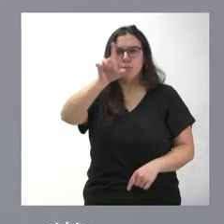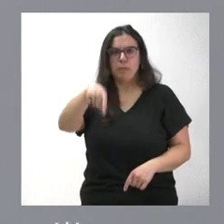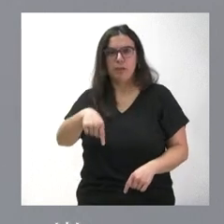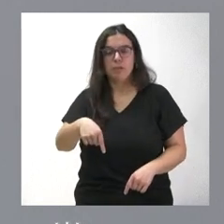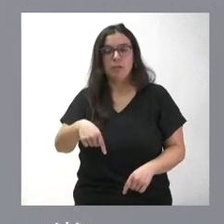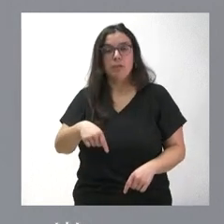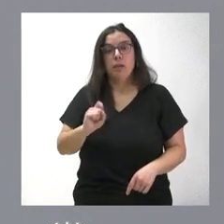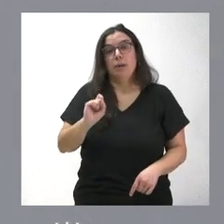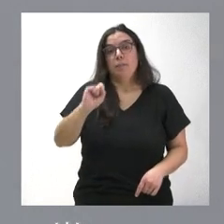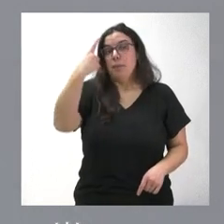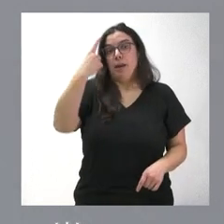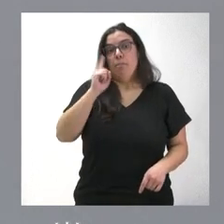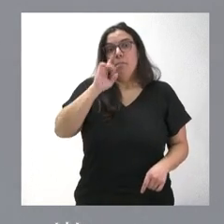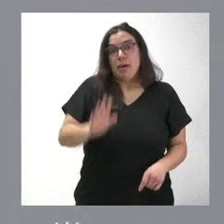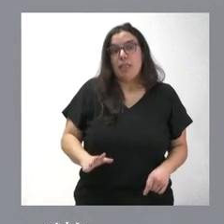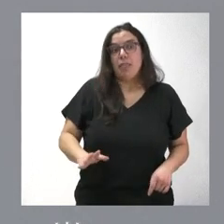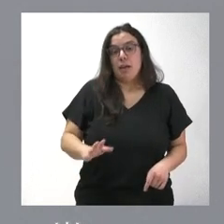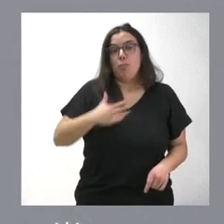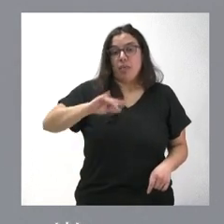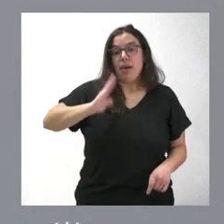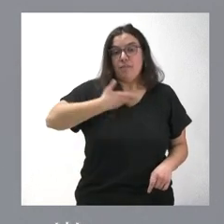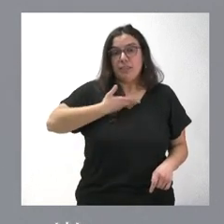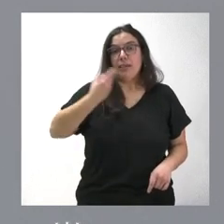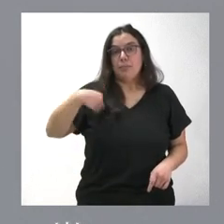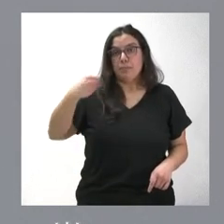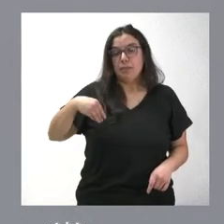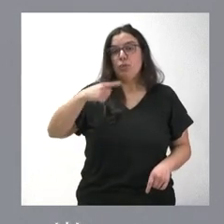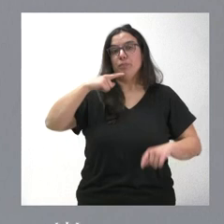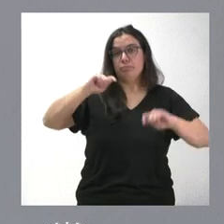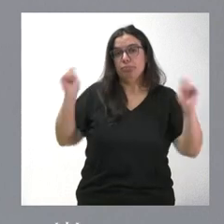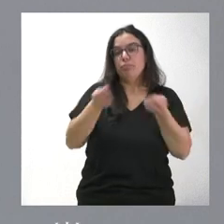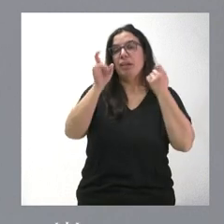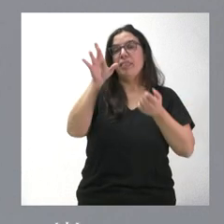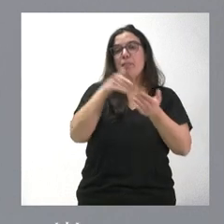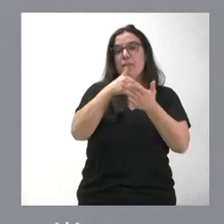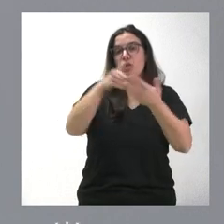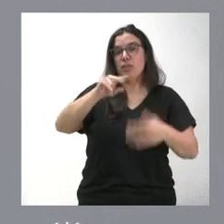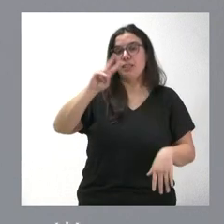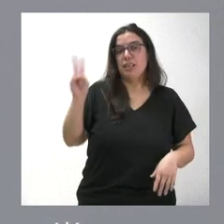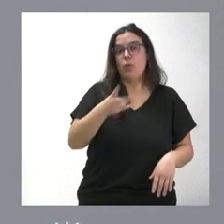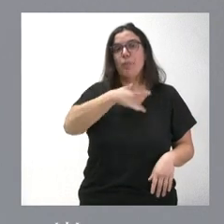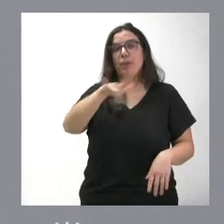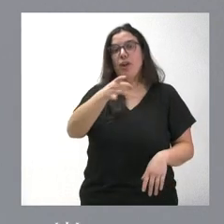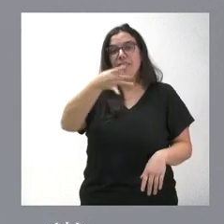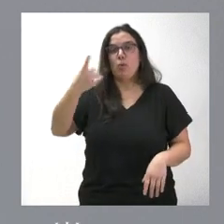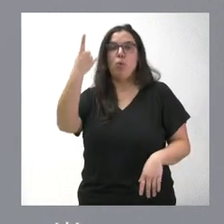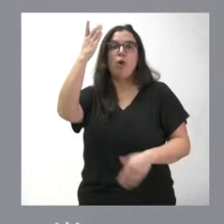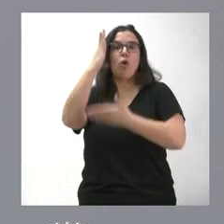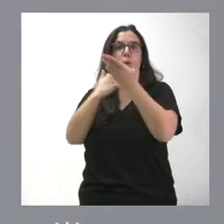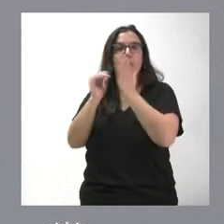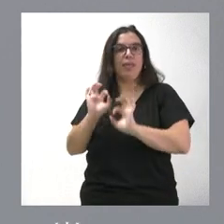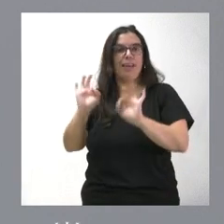primera que parece ser que puede ser un perjuicio para Castilla y León es el anuncio de 15.000 millones de euros en perdón de la deuda para una comunidad autónoma